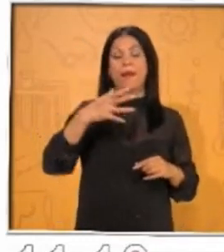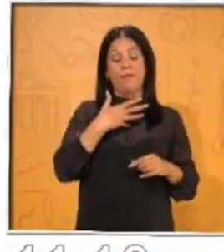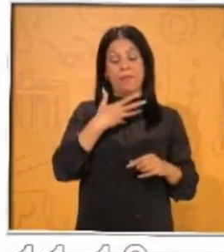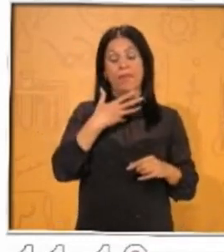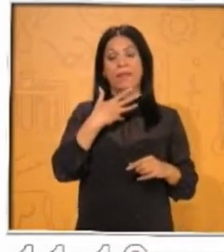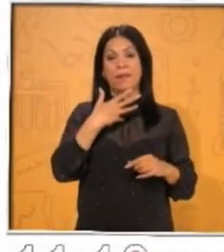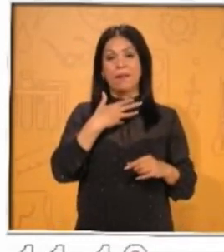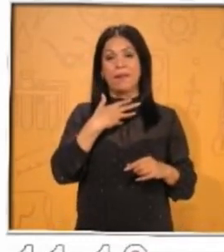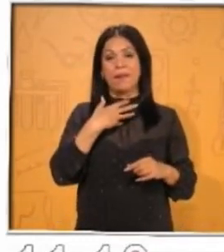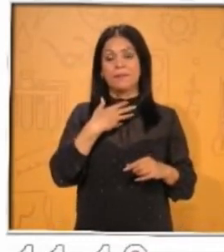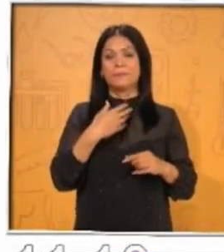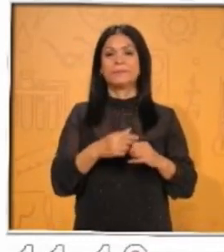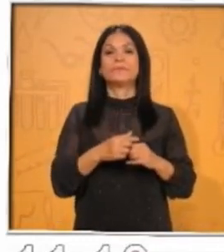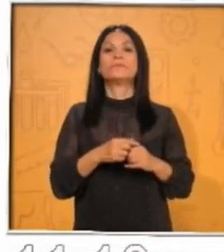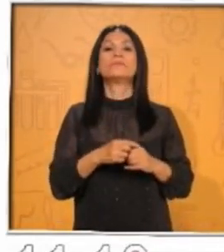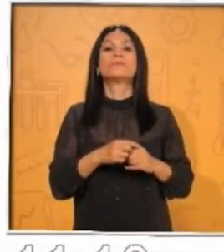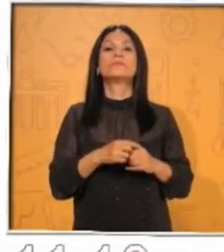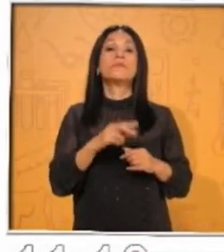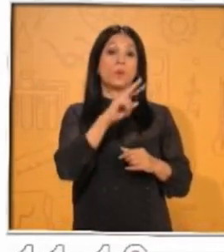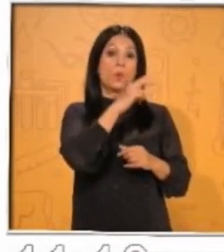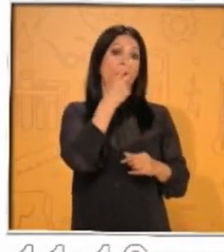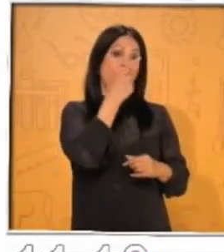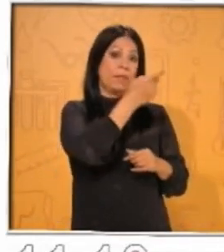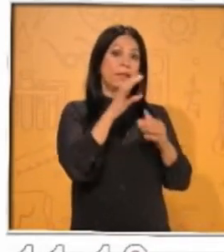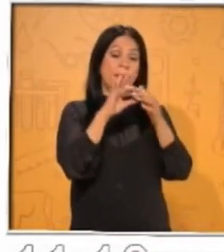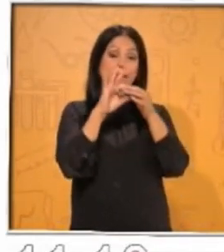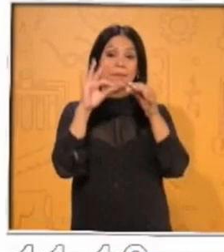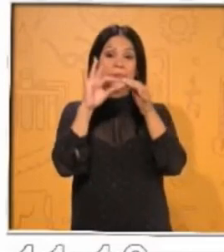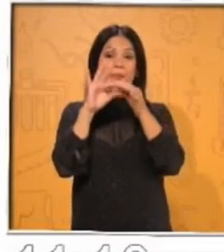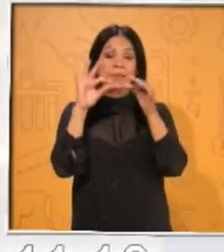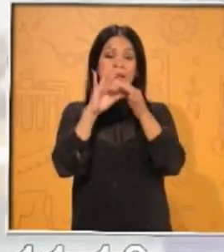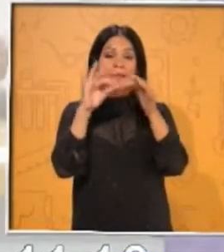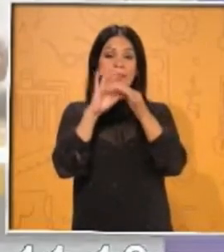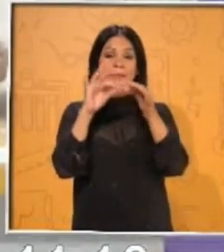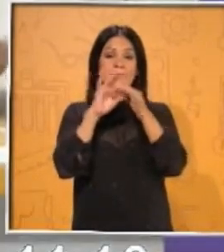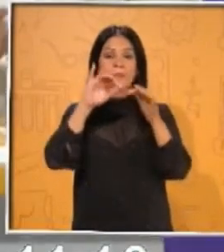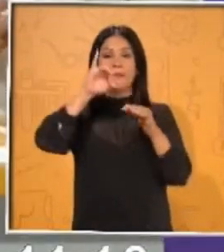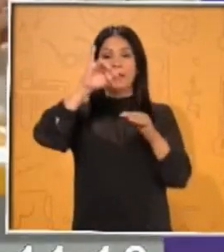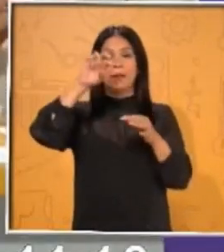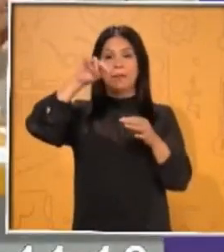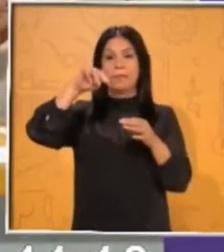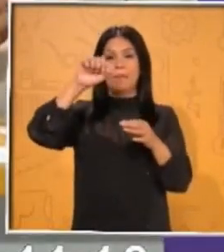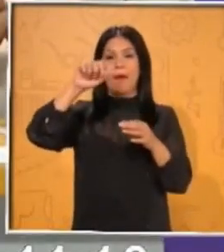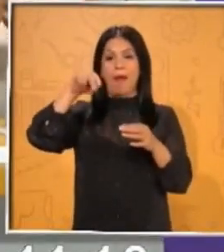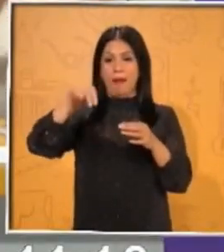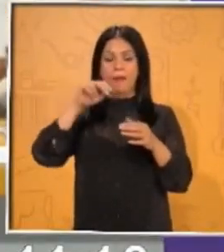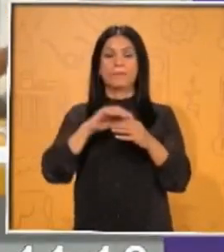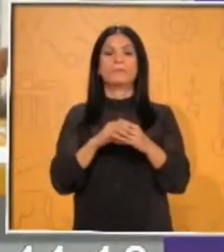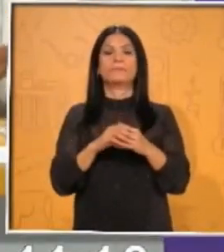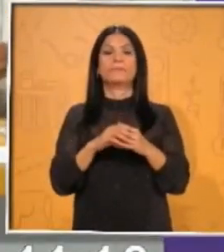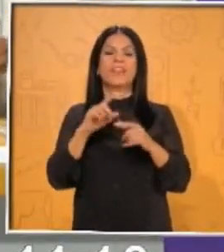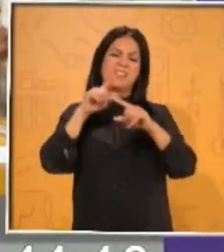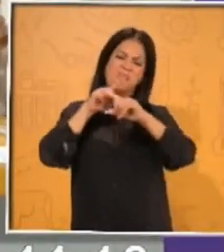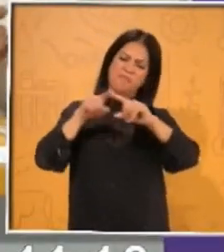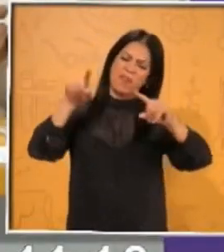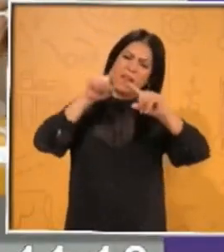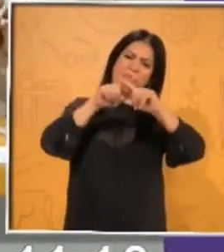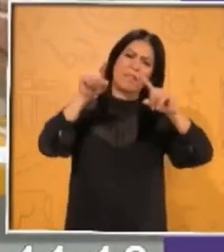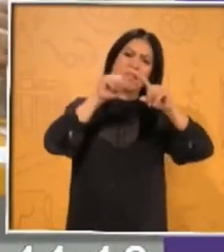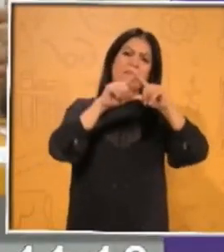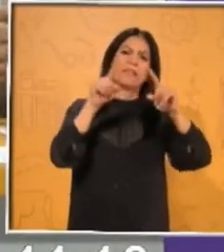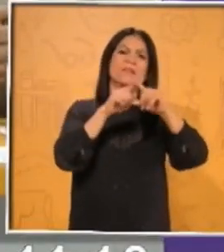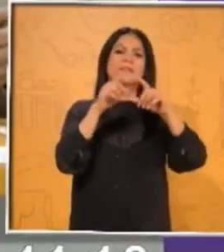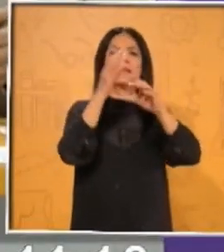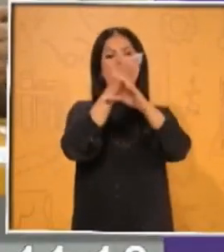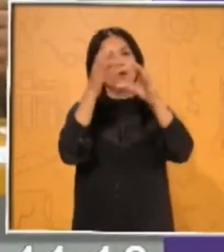Y como nos decía el maestro Ricardo, hay diferentes objetos, diferentes materiales que tienen